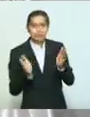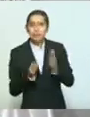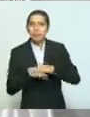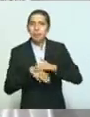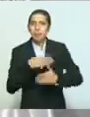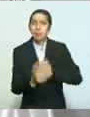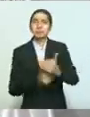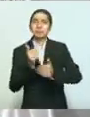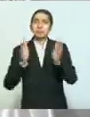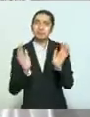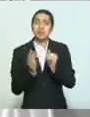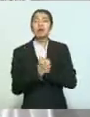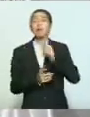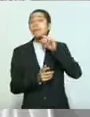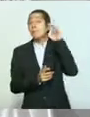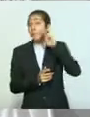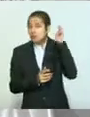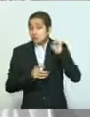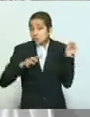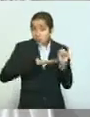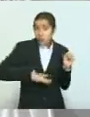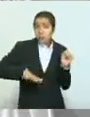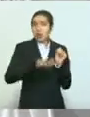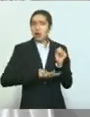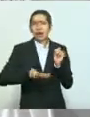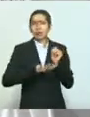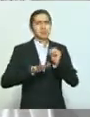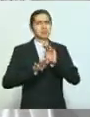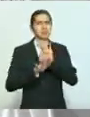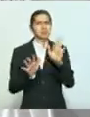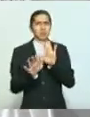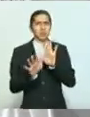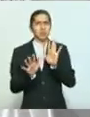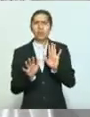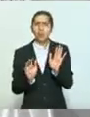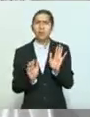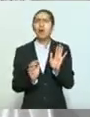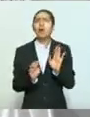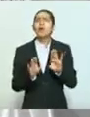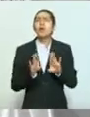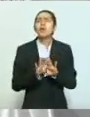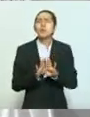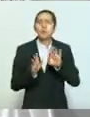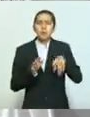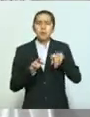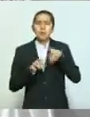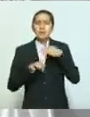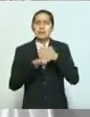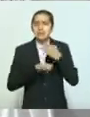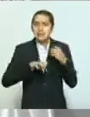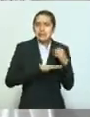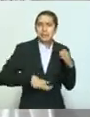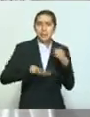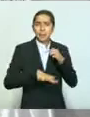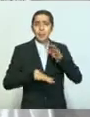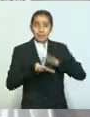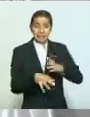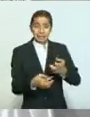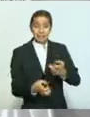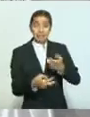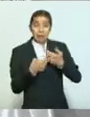Michoacán no es ni de lejos uno de los estados más ricos